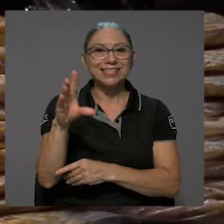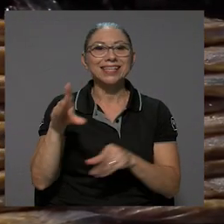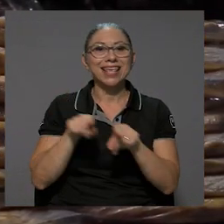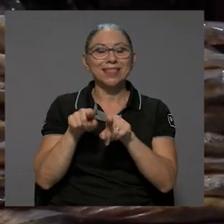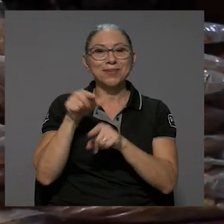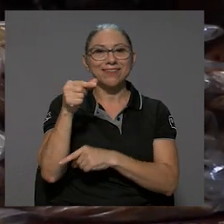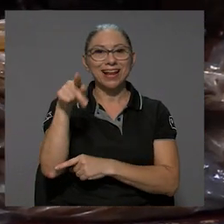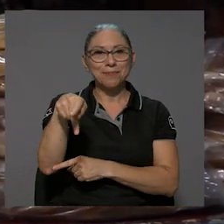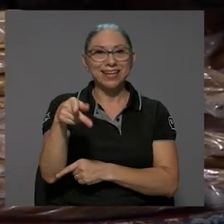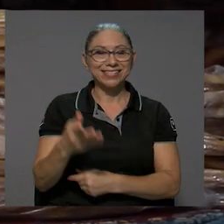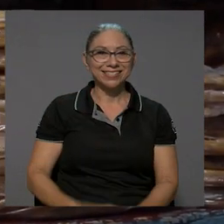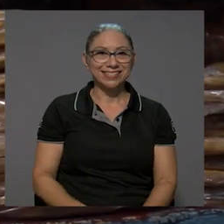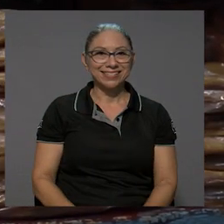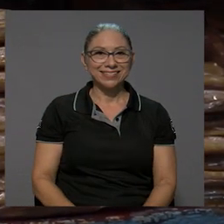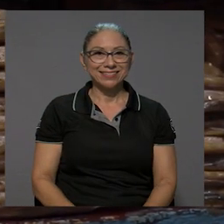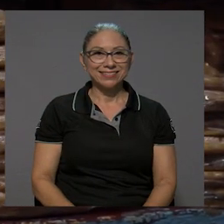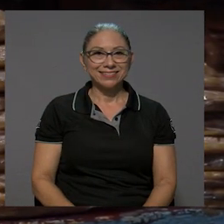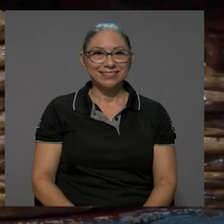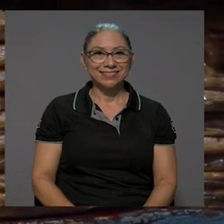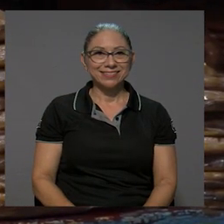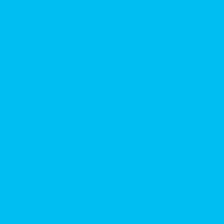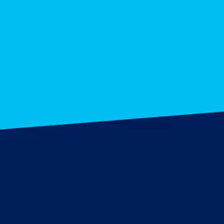Ronald Díaz y Gabriela Pérez.